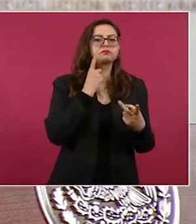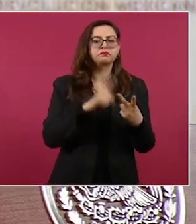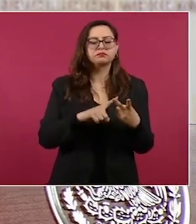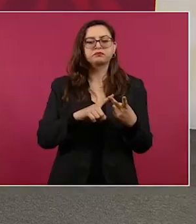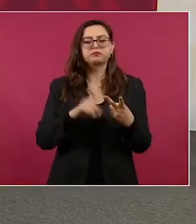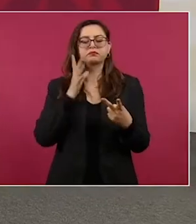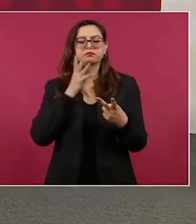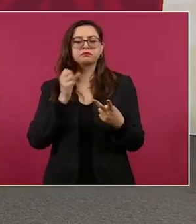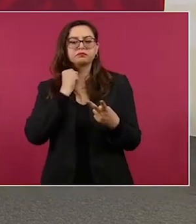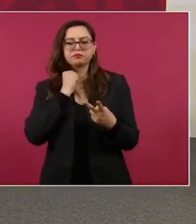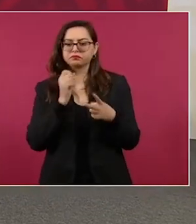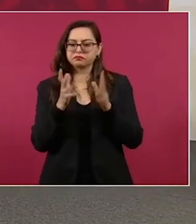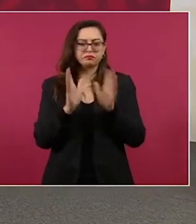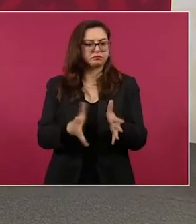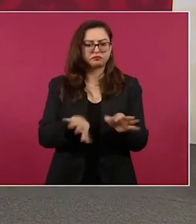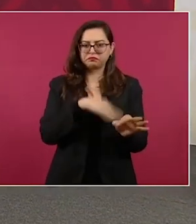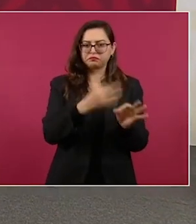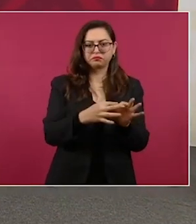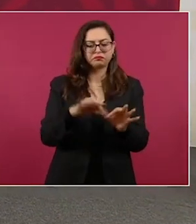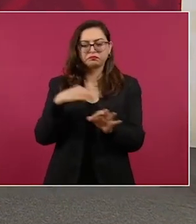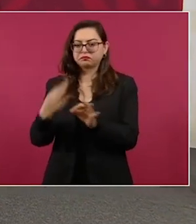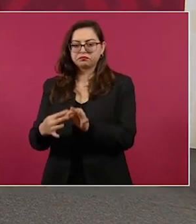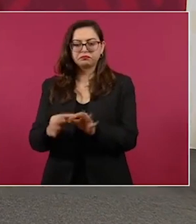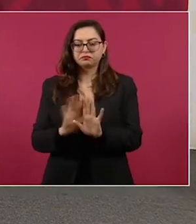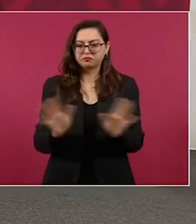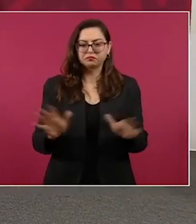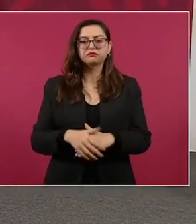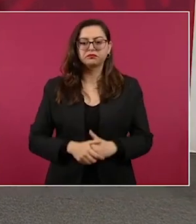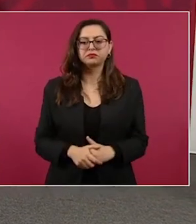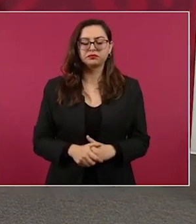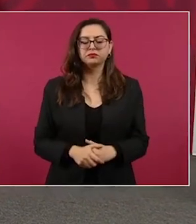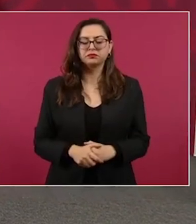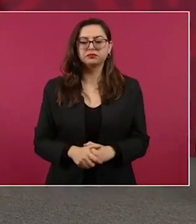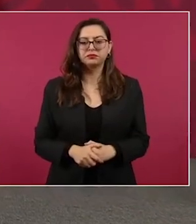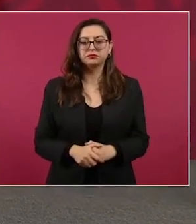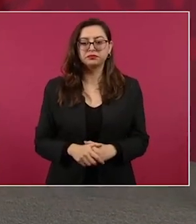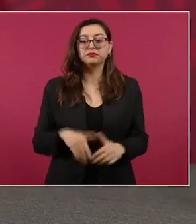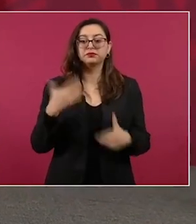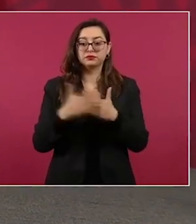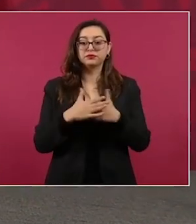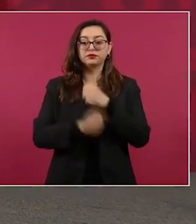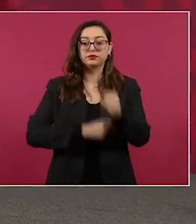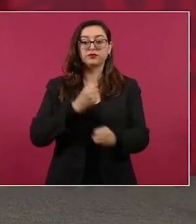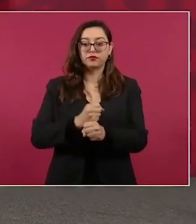como de la Cámara de Senadores este año y en febrero